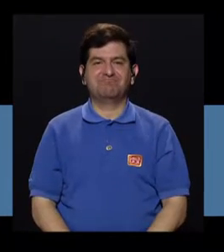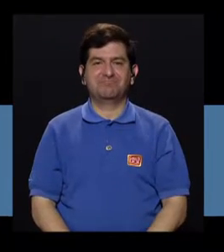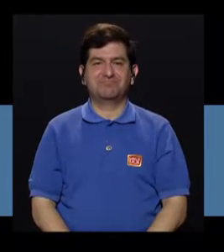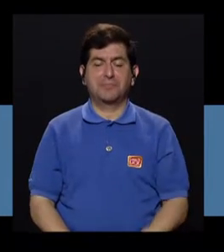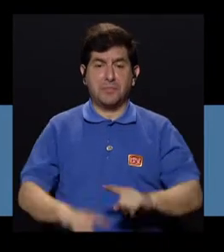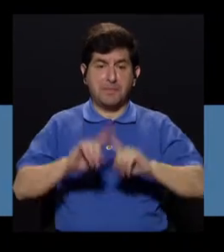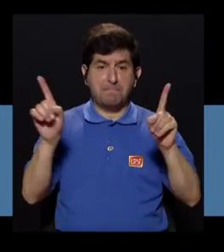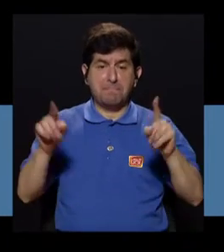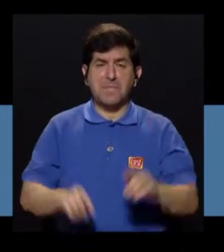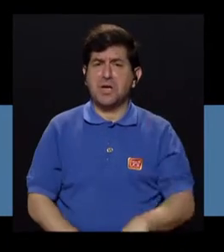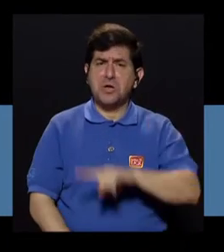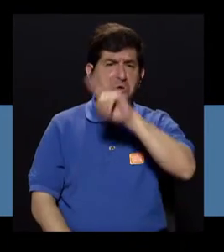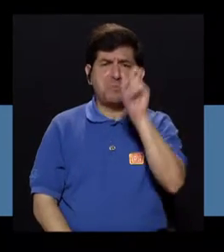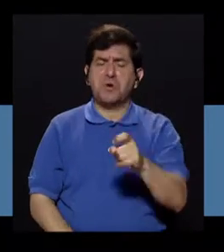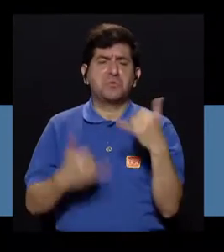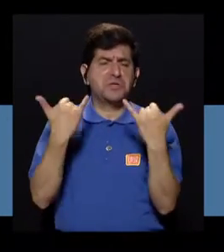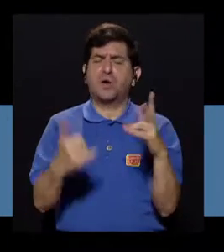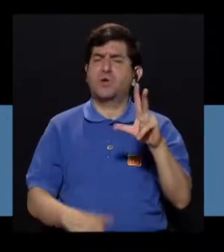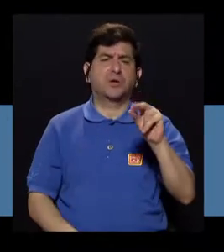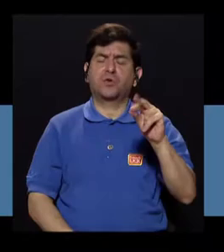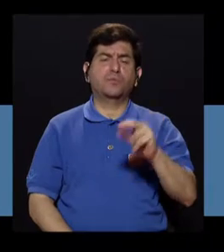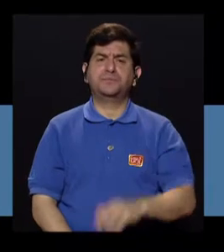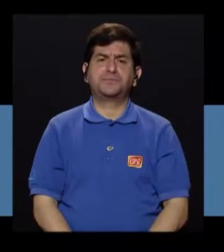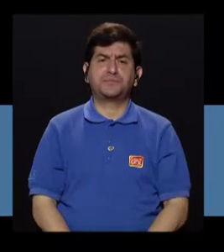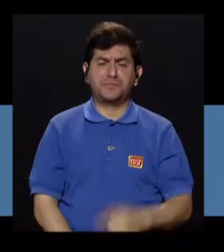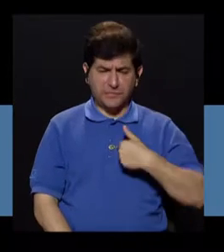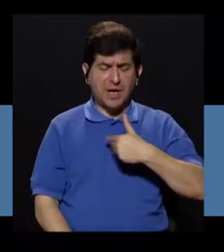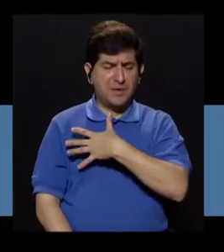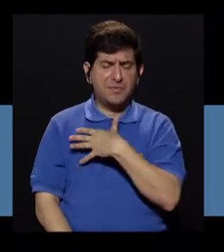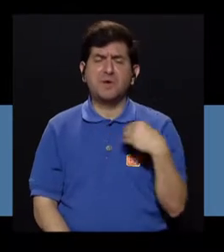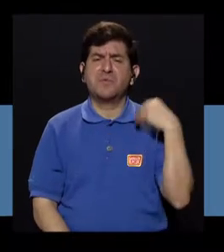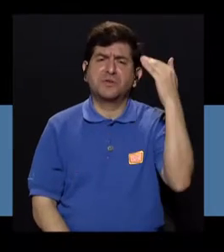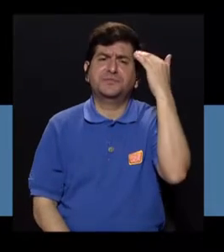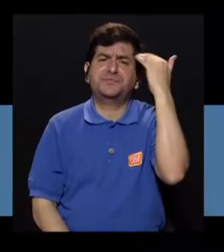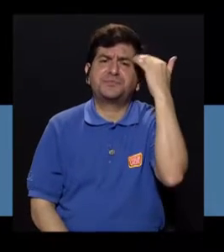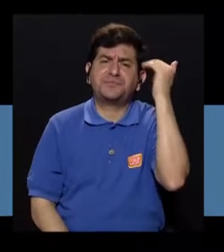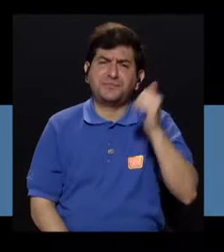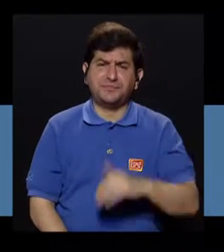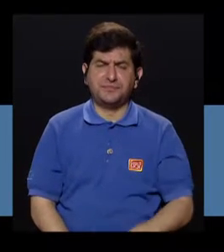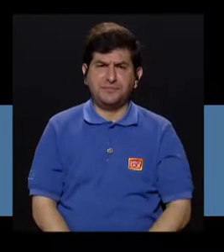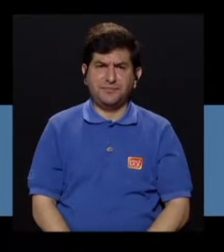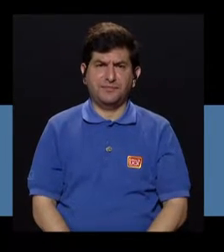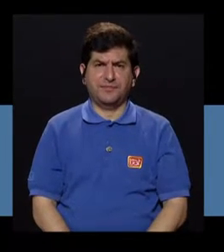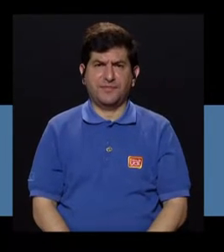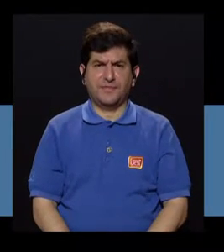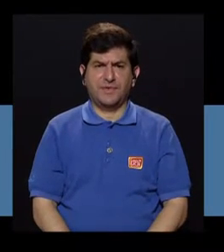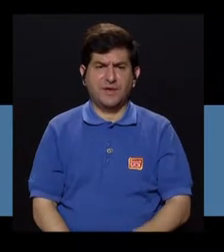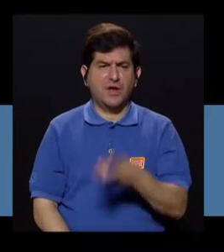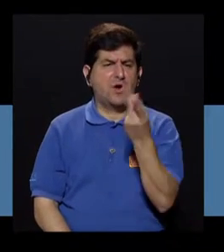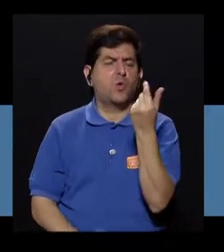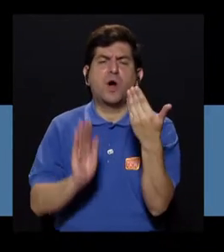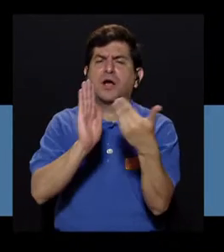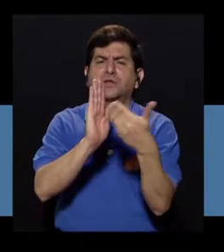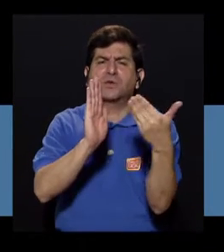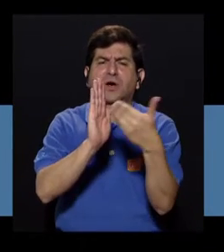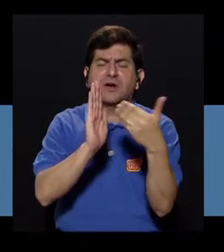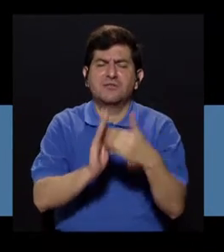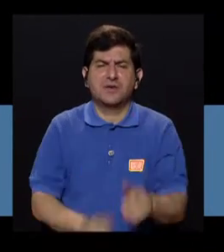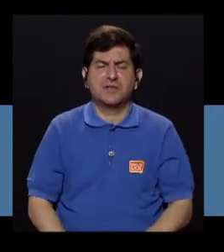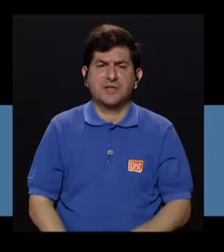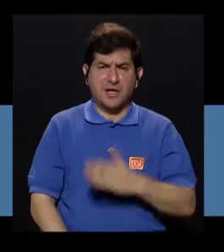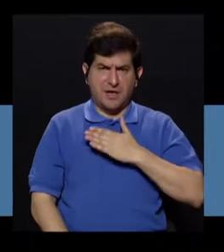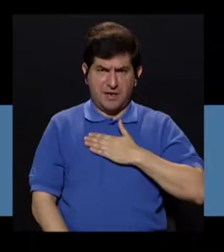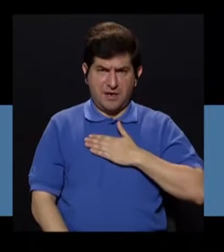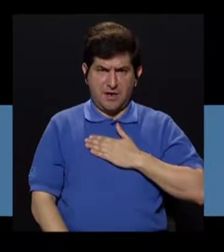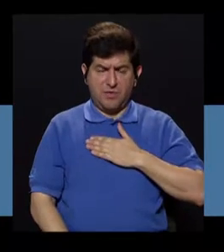siento que. Pero no cabe ninguna pregunta en este momento. Sí, me gustaría saber, digamos, qué tanto afecta